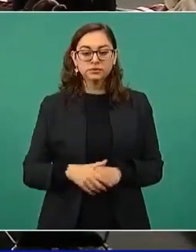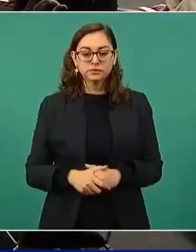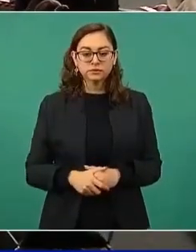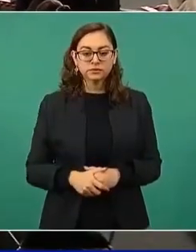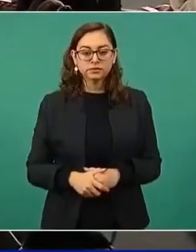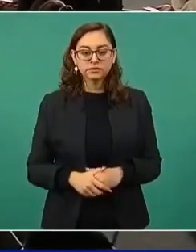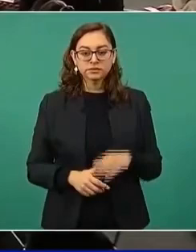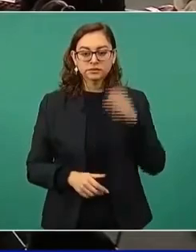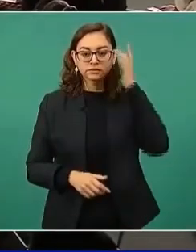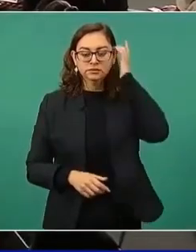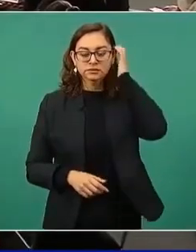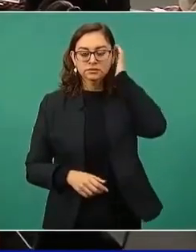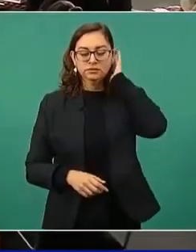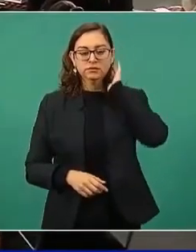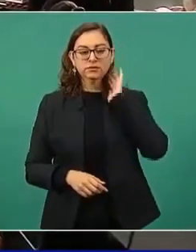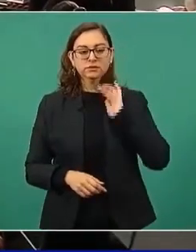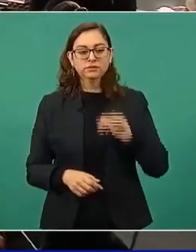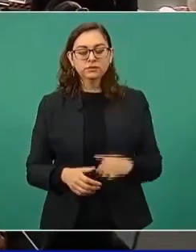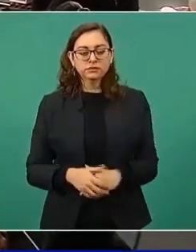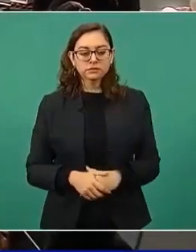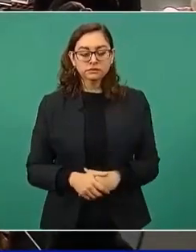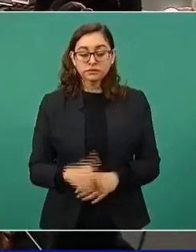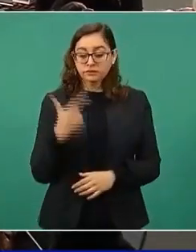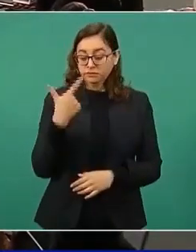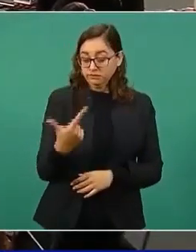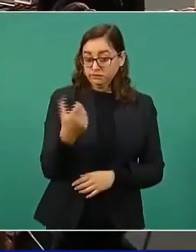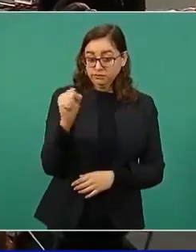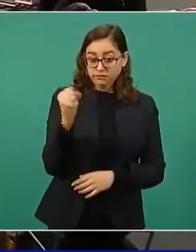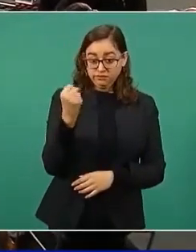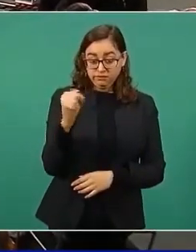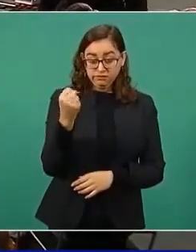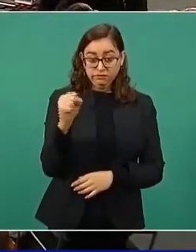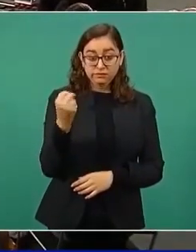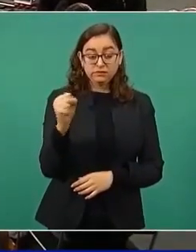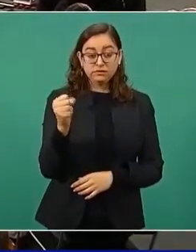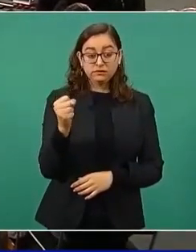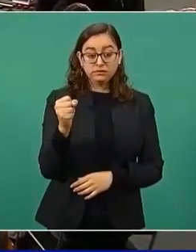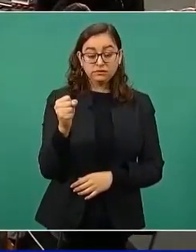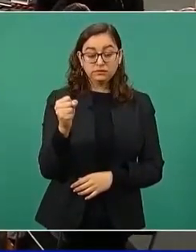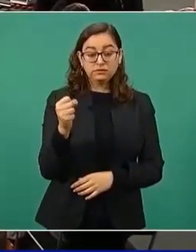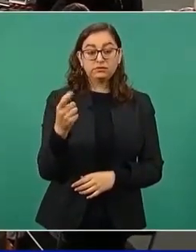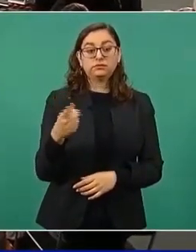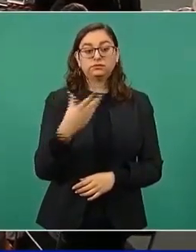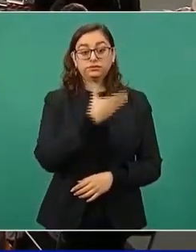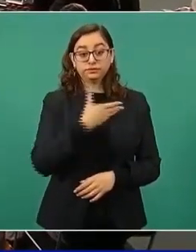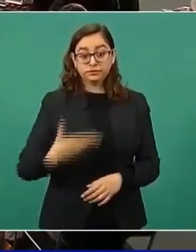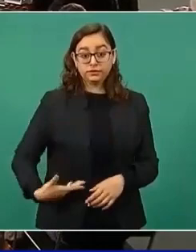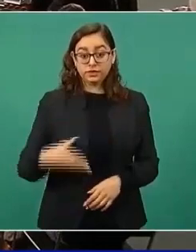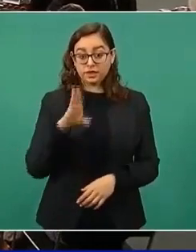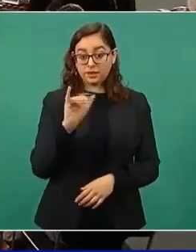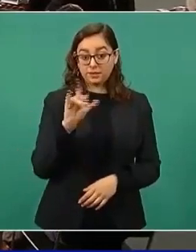Mire, esto es de 7 de septiembre, el presidente Biden.